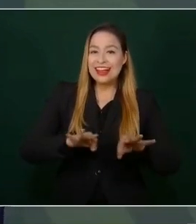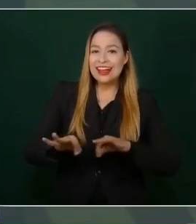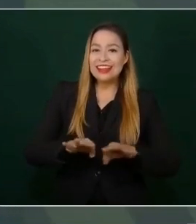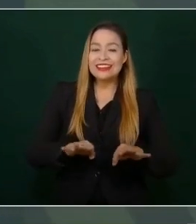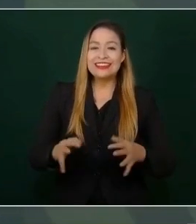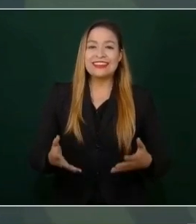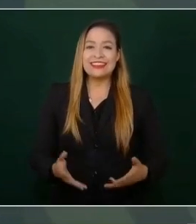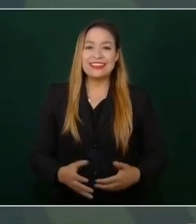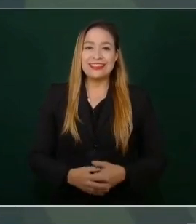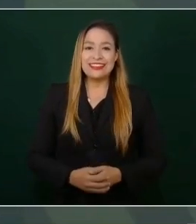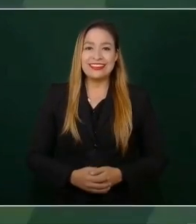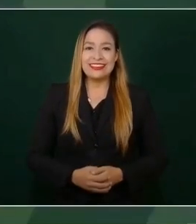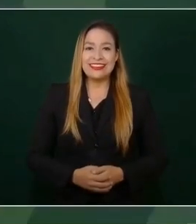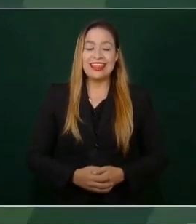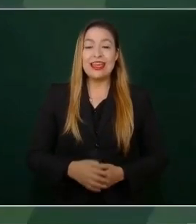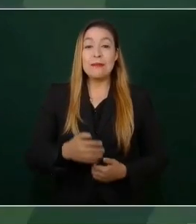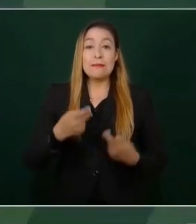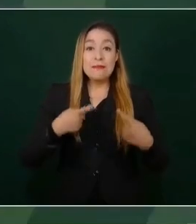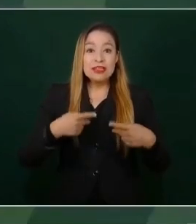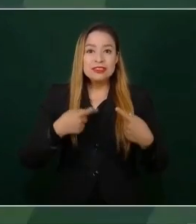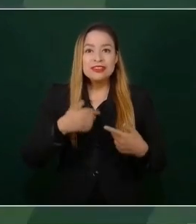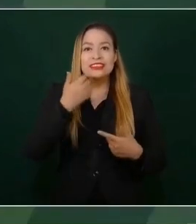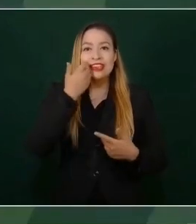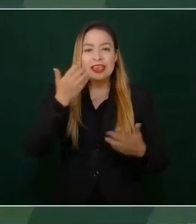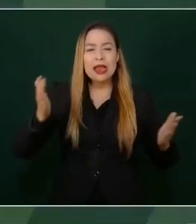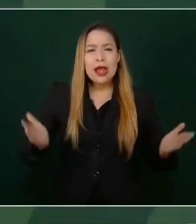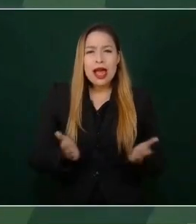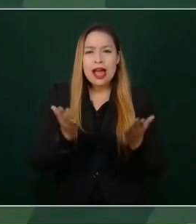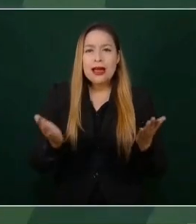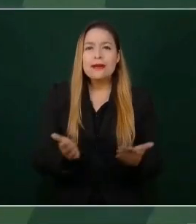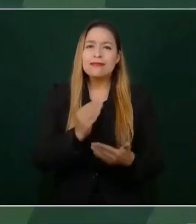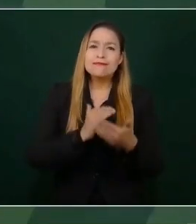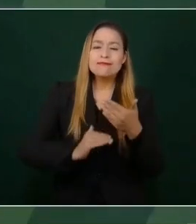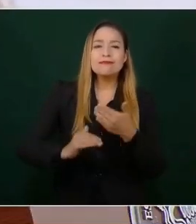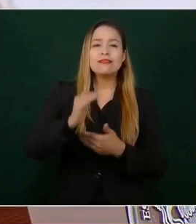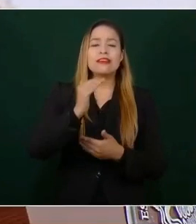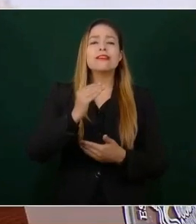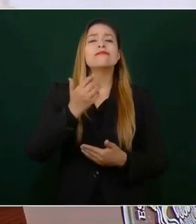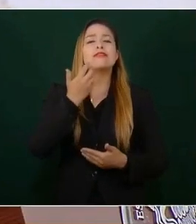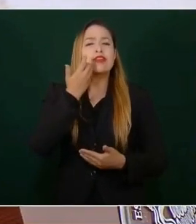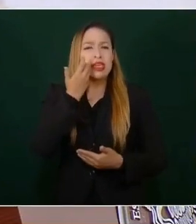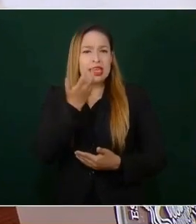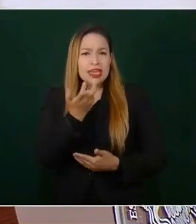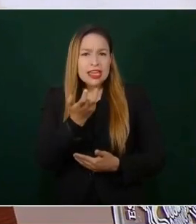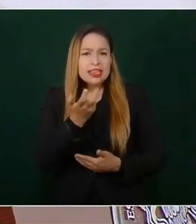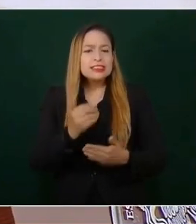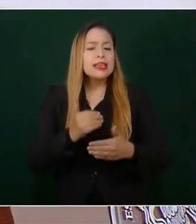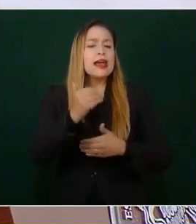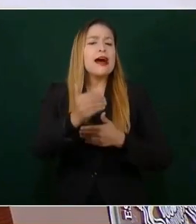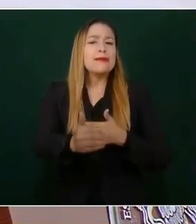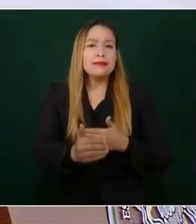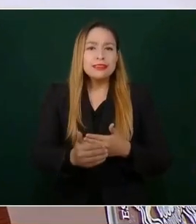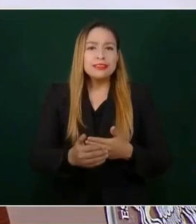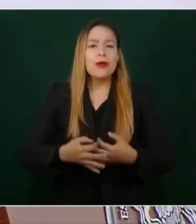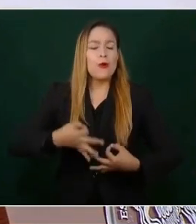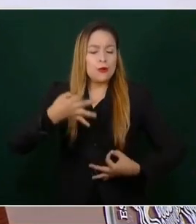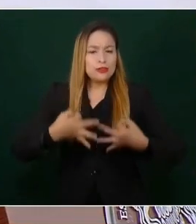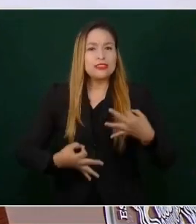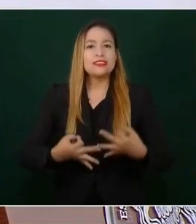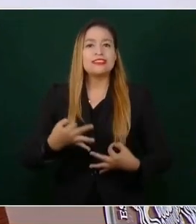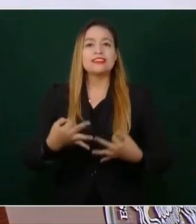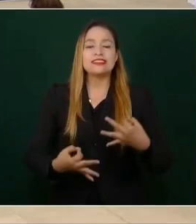que quiere el progreso con justicia, progreso con dimensión social.